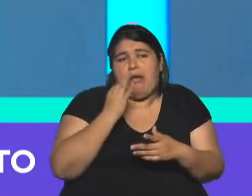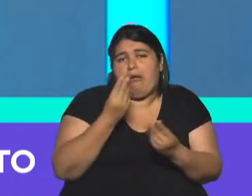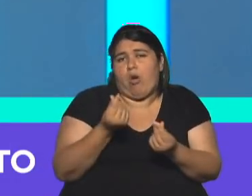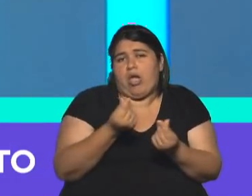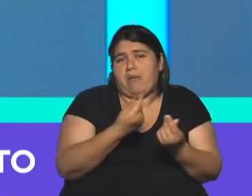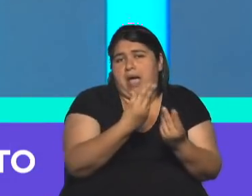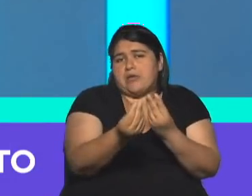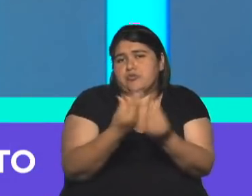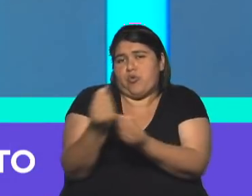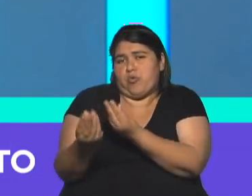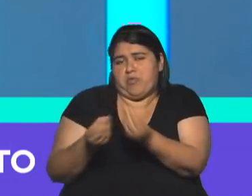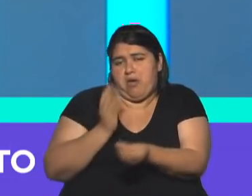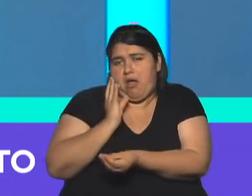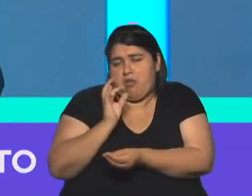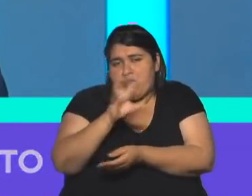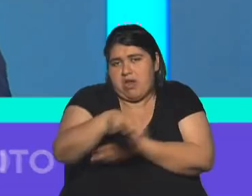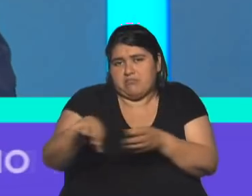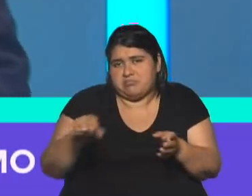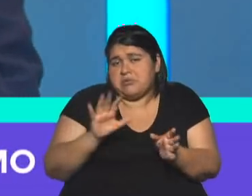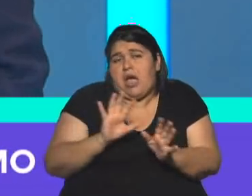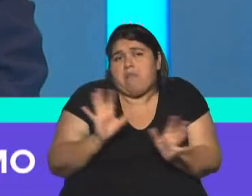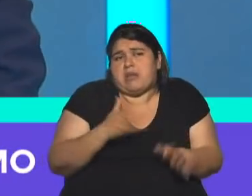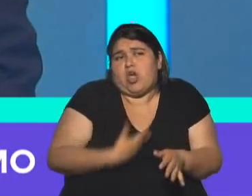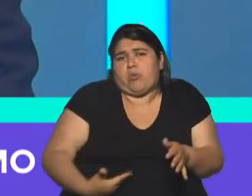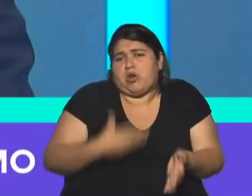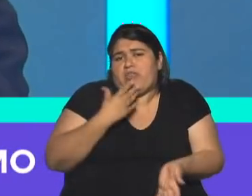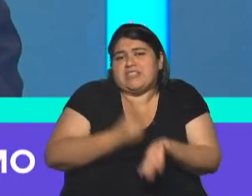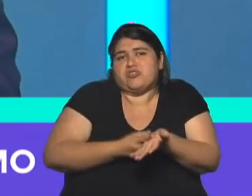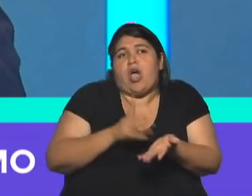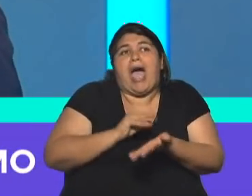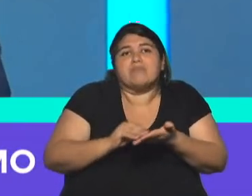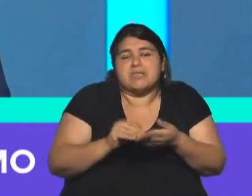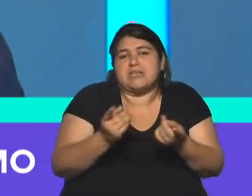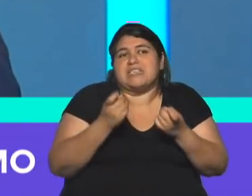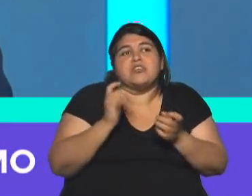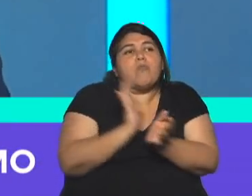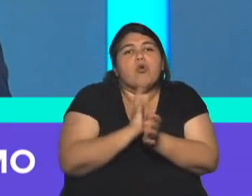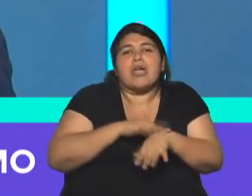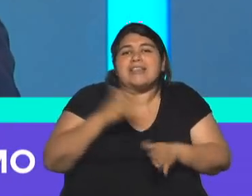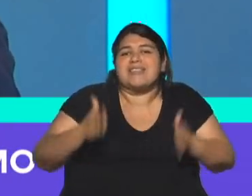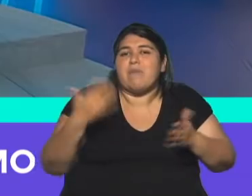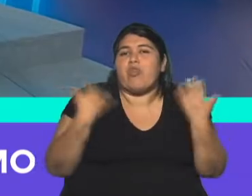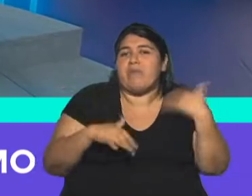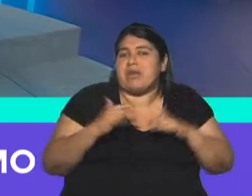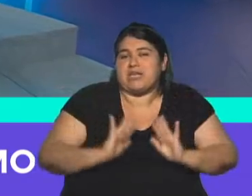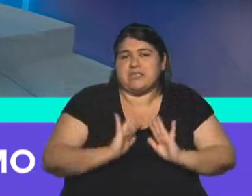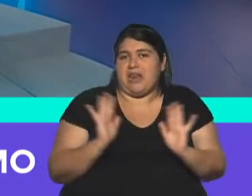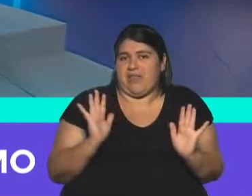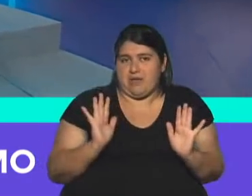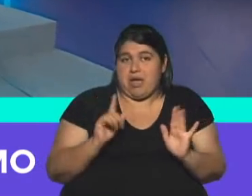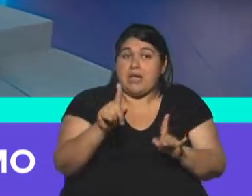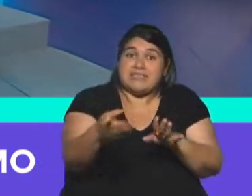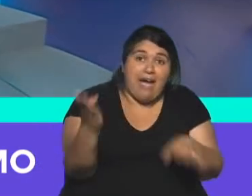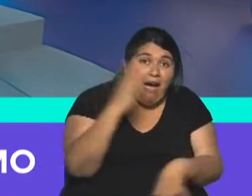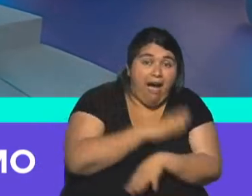medida de este tipo, que por otra parte es una medida administrativa, pero una medida de emergencia. La imprevisibilidad, sí,